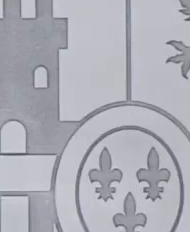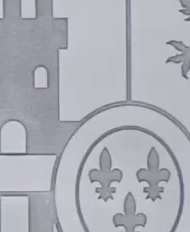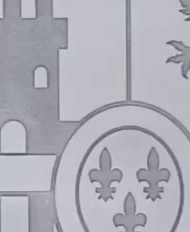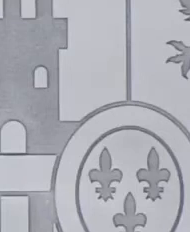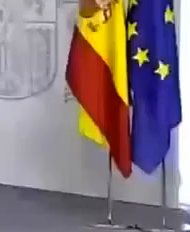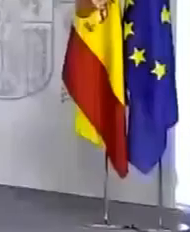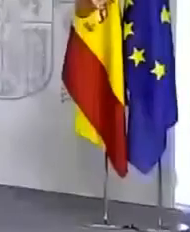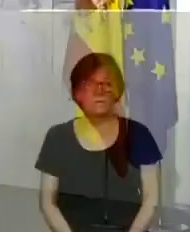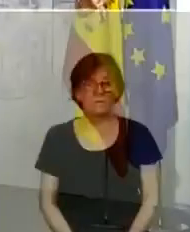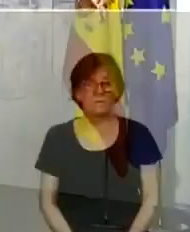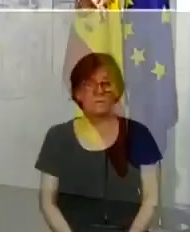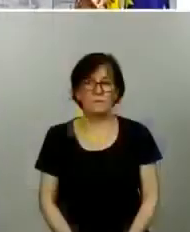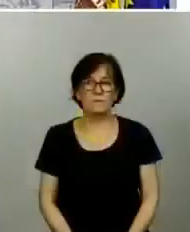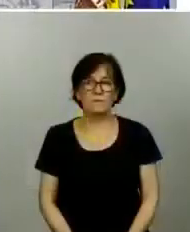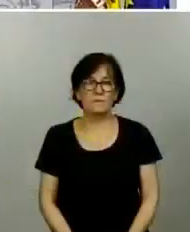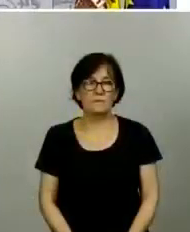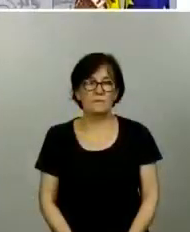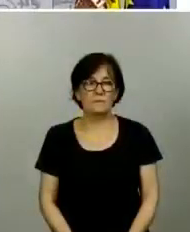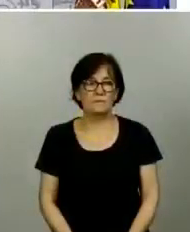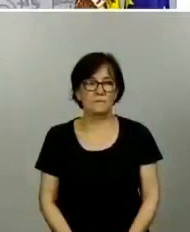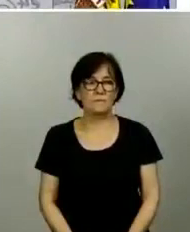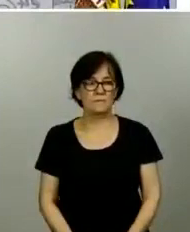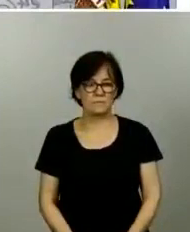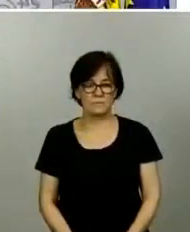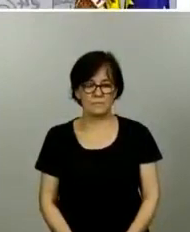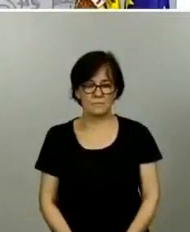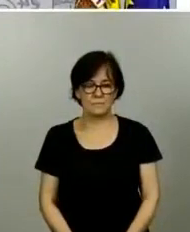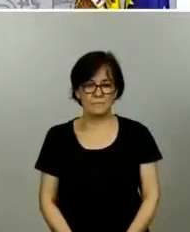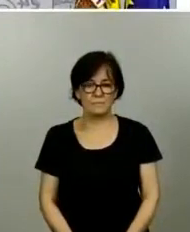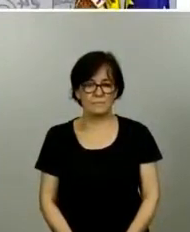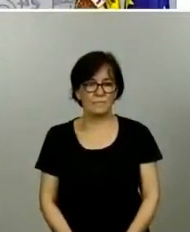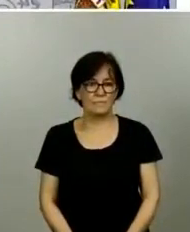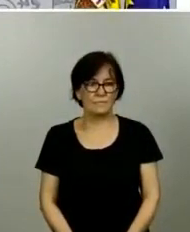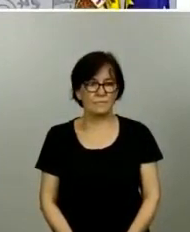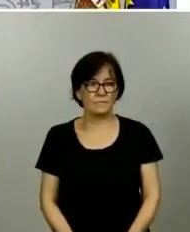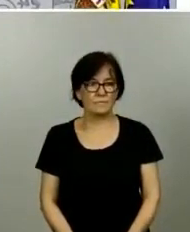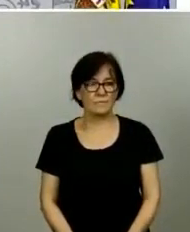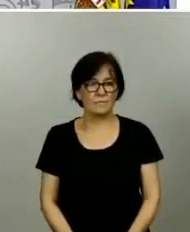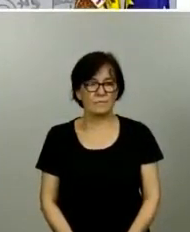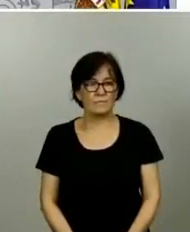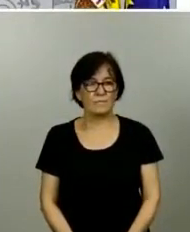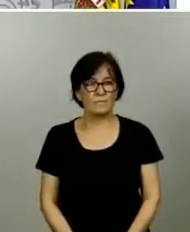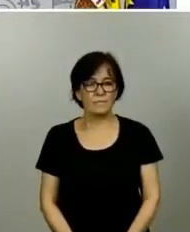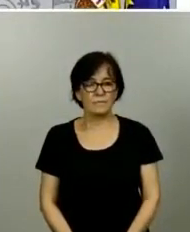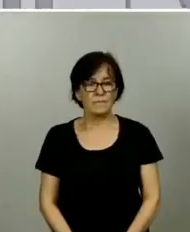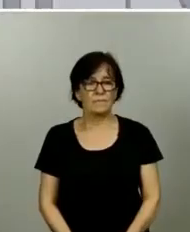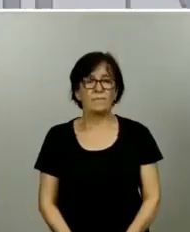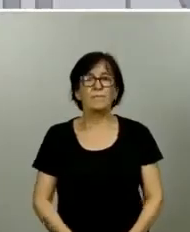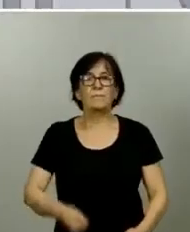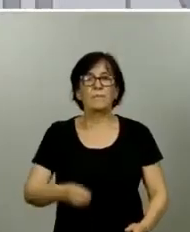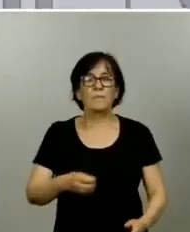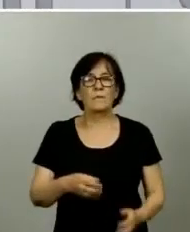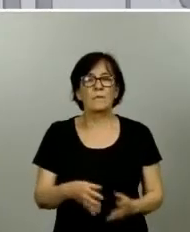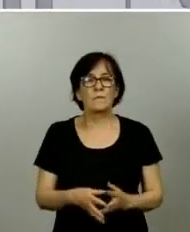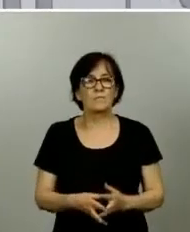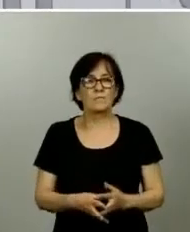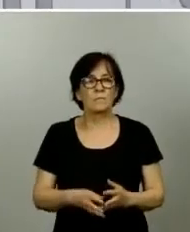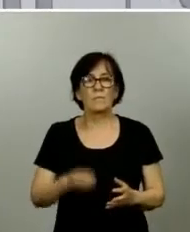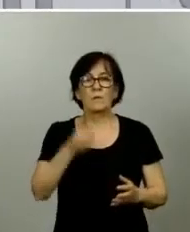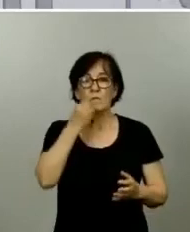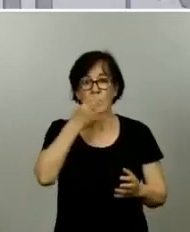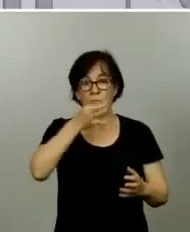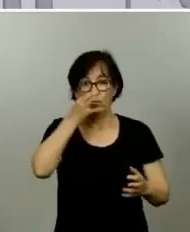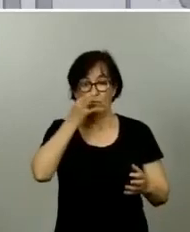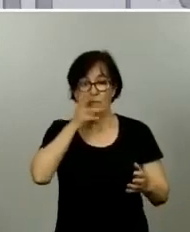Sanitarias, el doctor Fernando Simón. Ministro, cuando quiera. Buenas tardes. Muy buenas tardes. Comparezco con el doctor